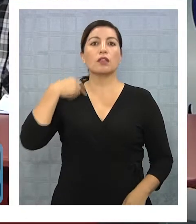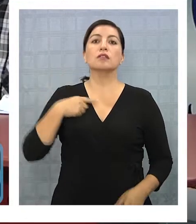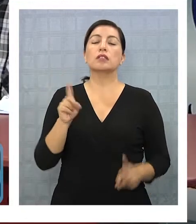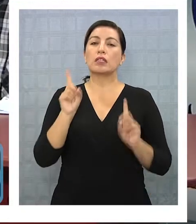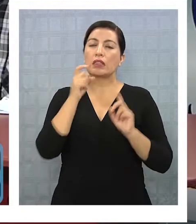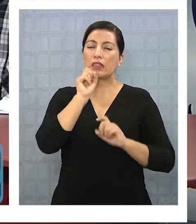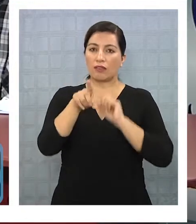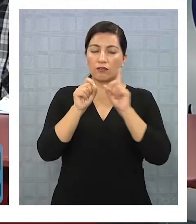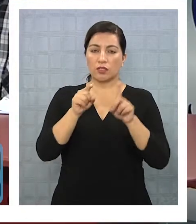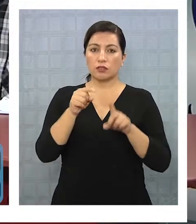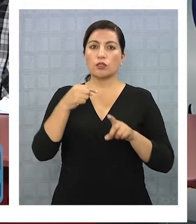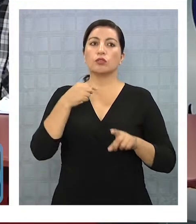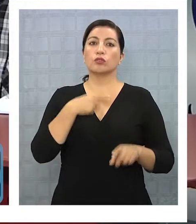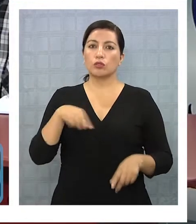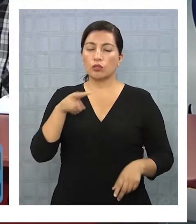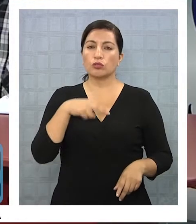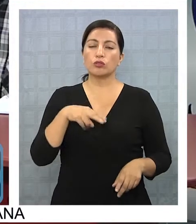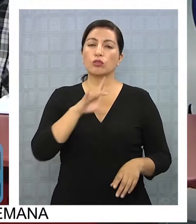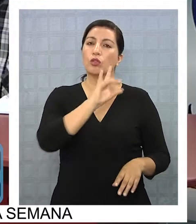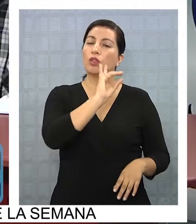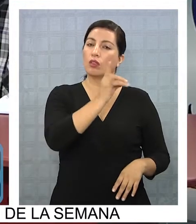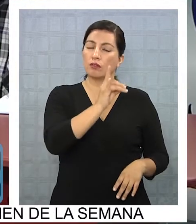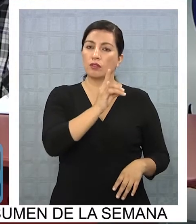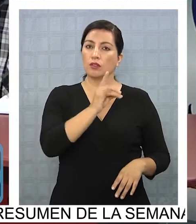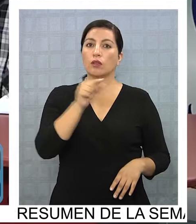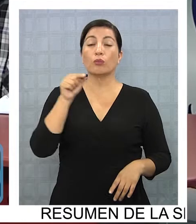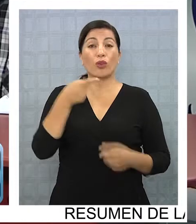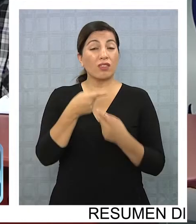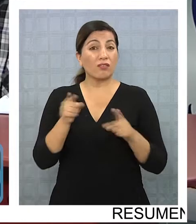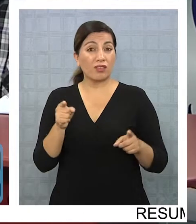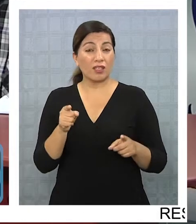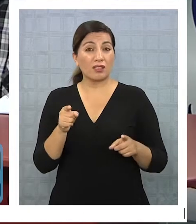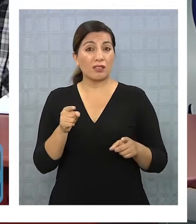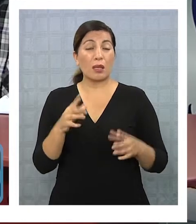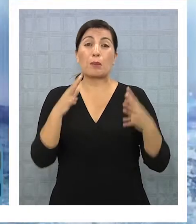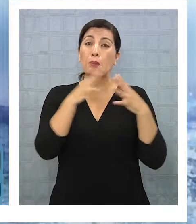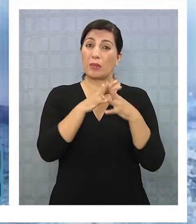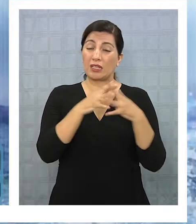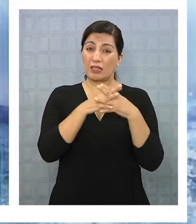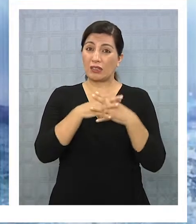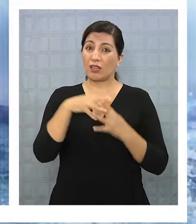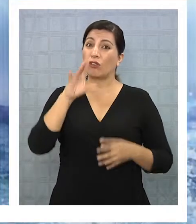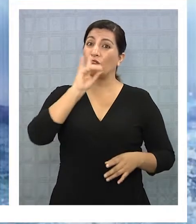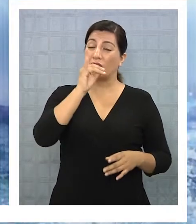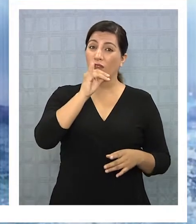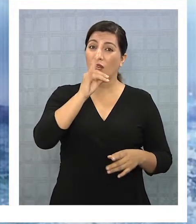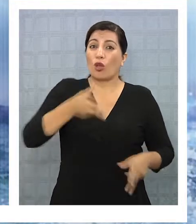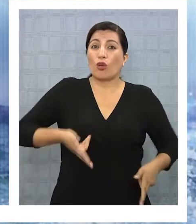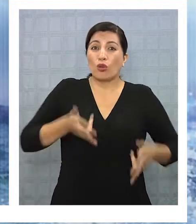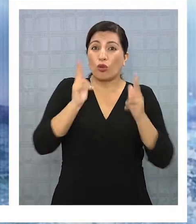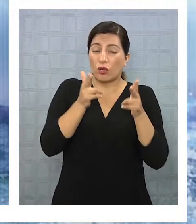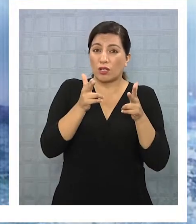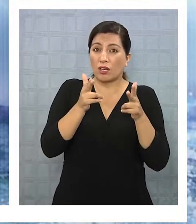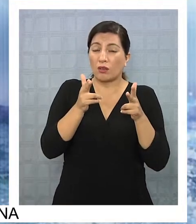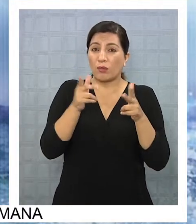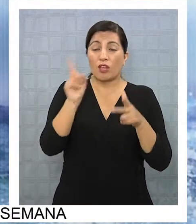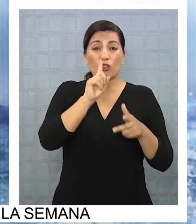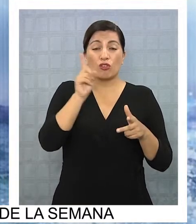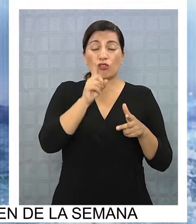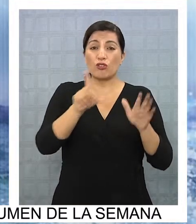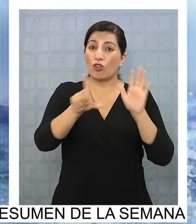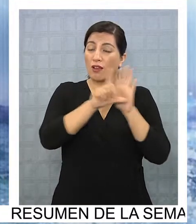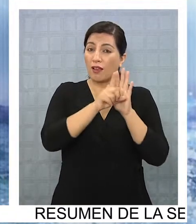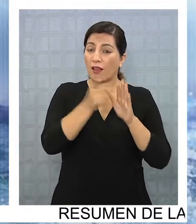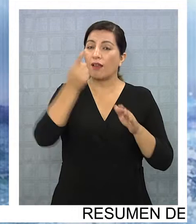integración, nosotros tenemos mucho comercio con Bolivia, pero una cosa muy distinta es que vengan militares bolivianos armados que ingresen ilegalmente al